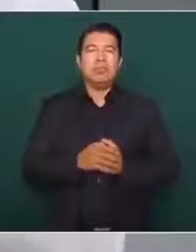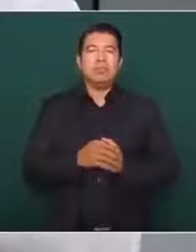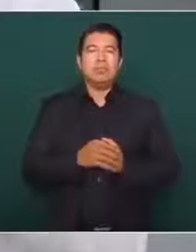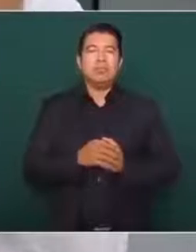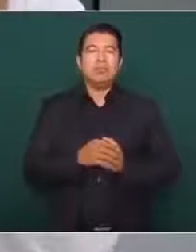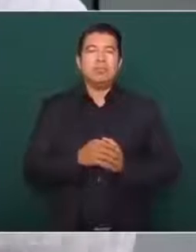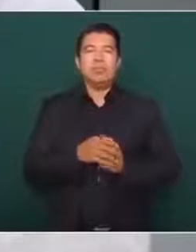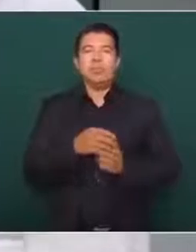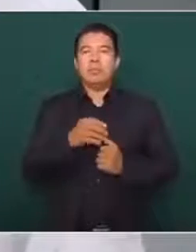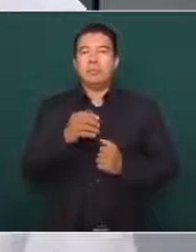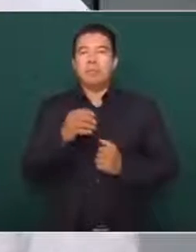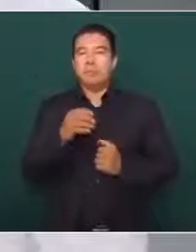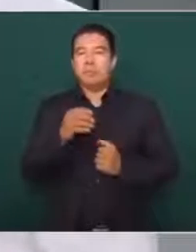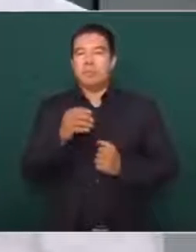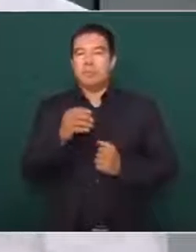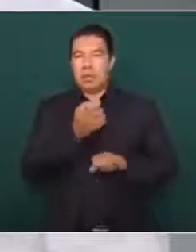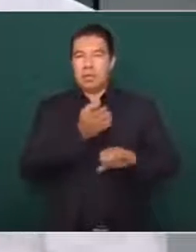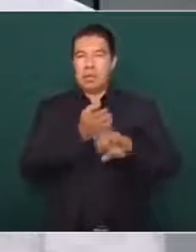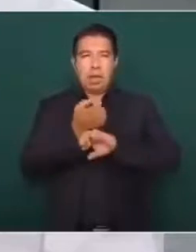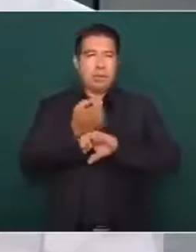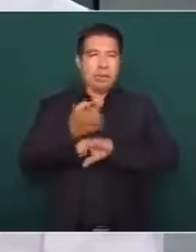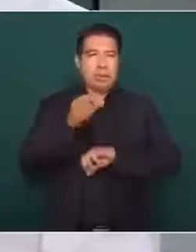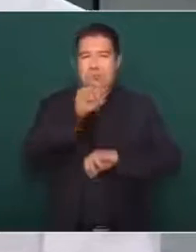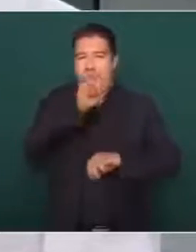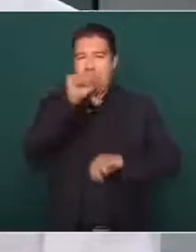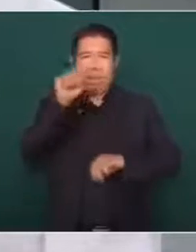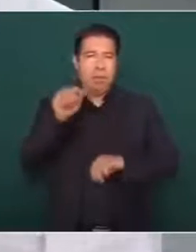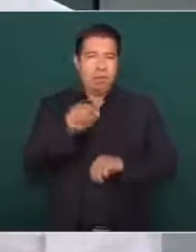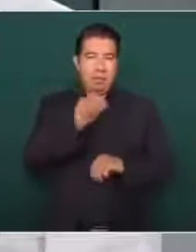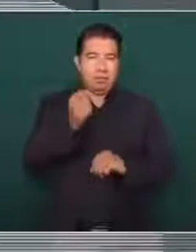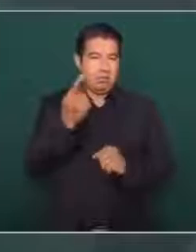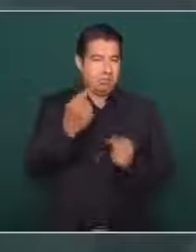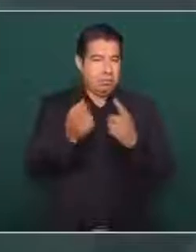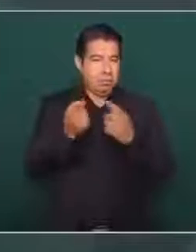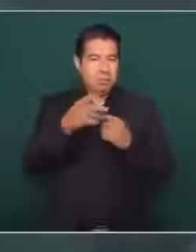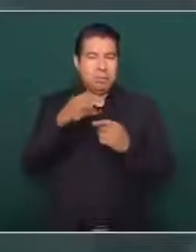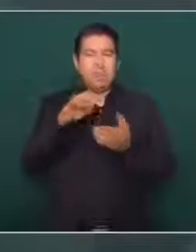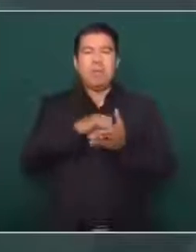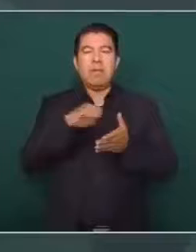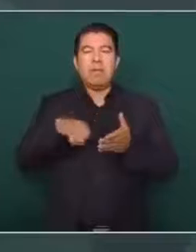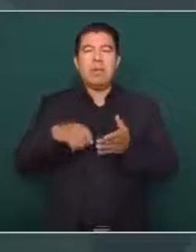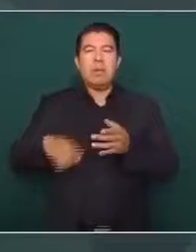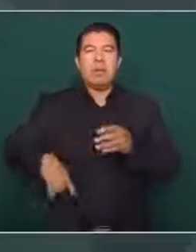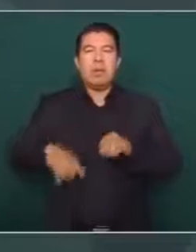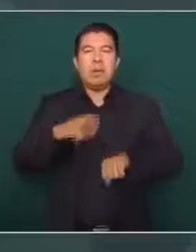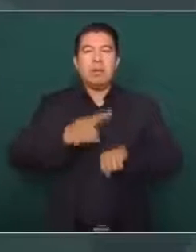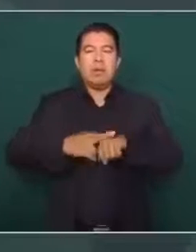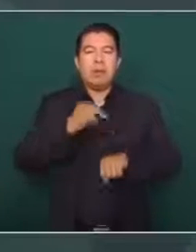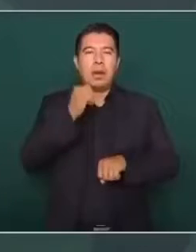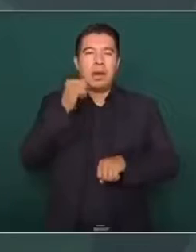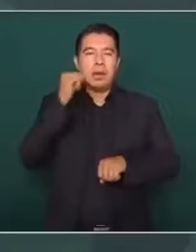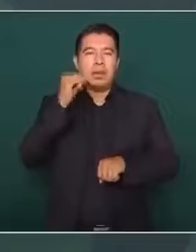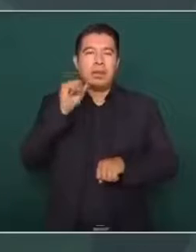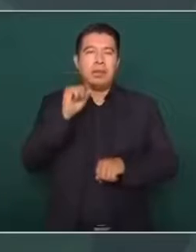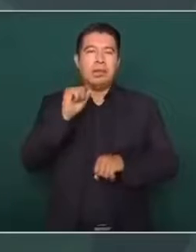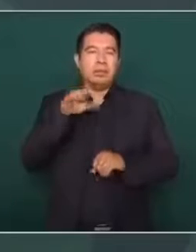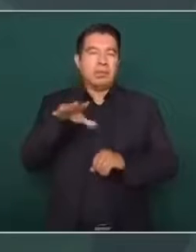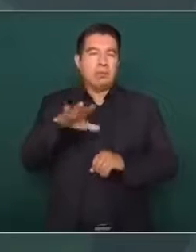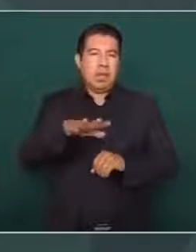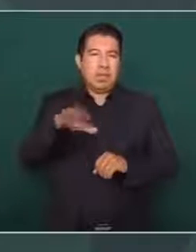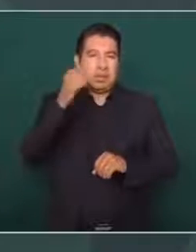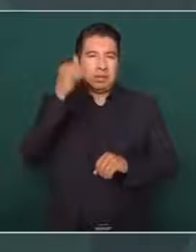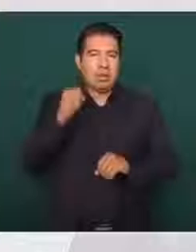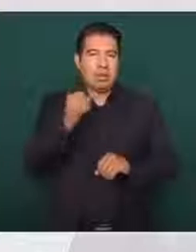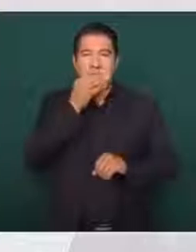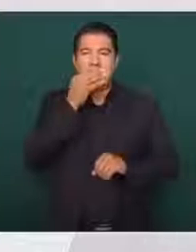En algunos estados, ayer por ejemplo el gobernador de Sinaloa me informa que él